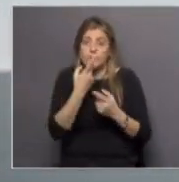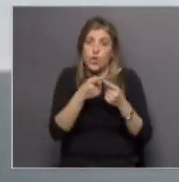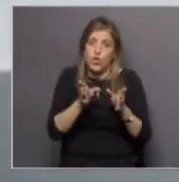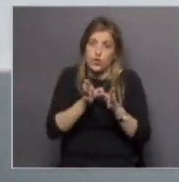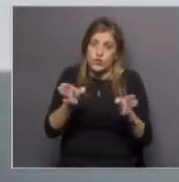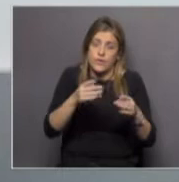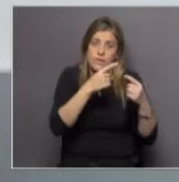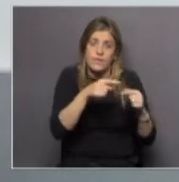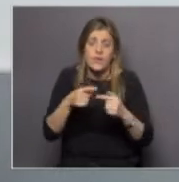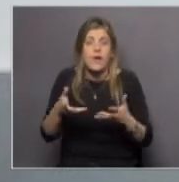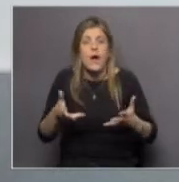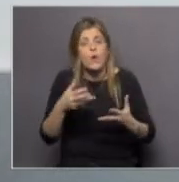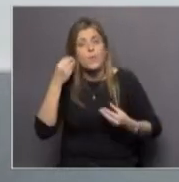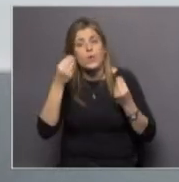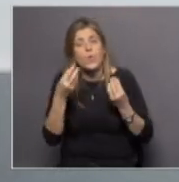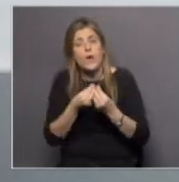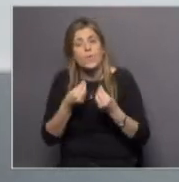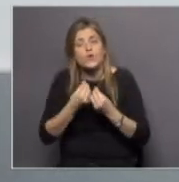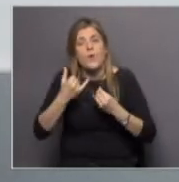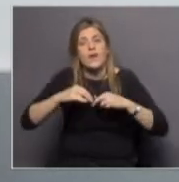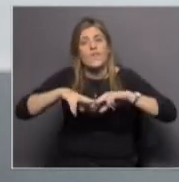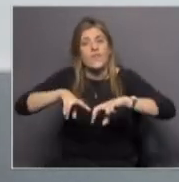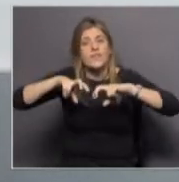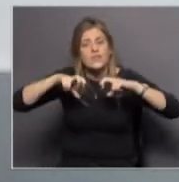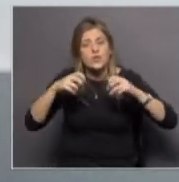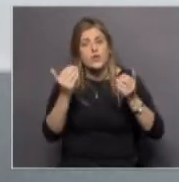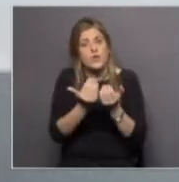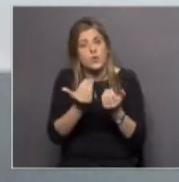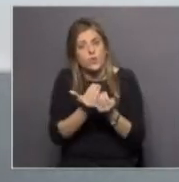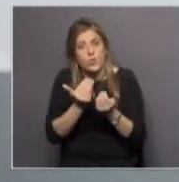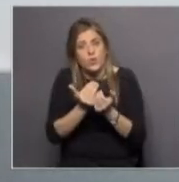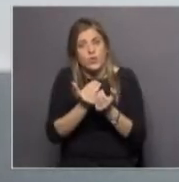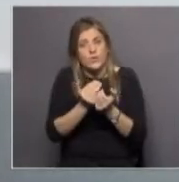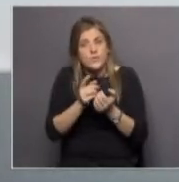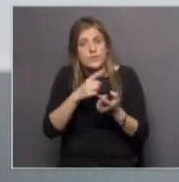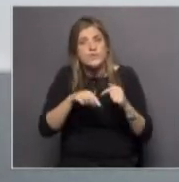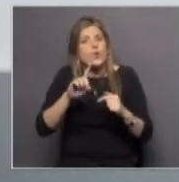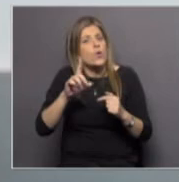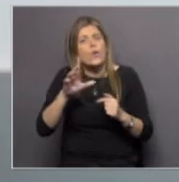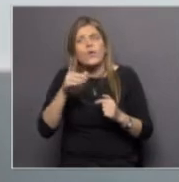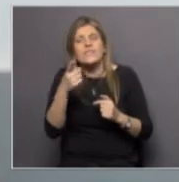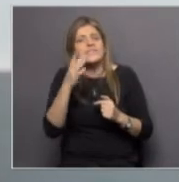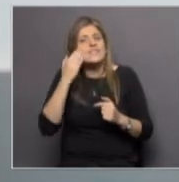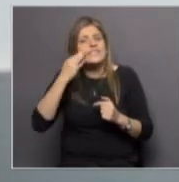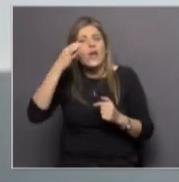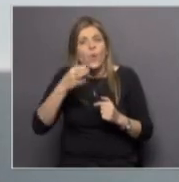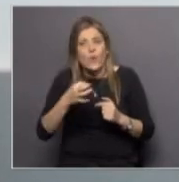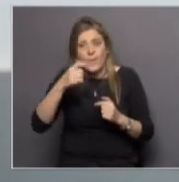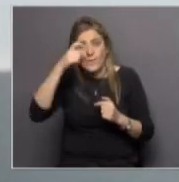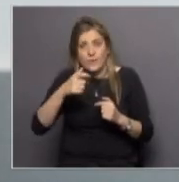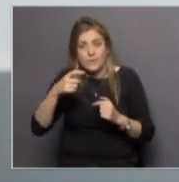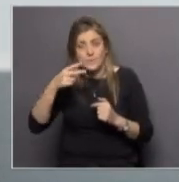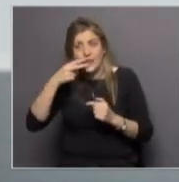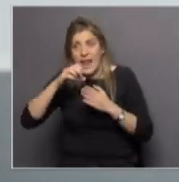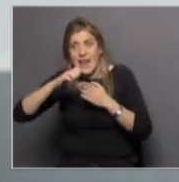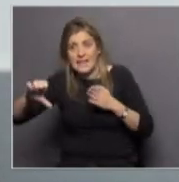en este momento es que bueno obviamente los estudios no han detectado que realmente baje el contenido